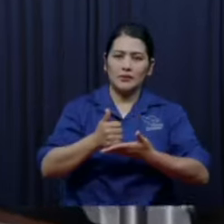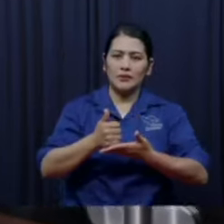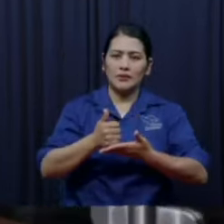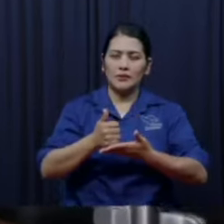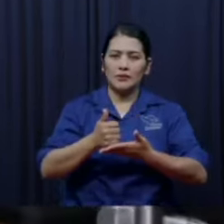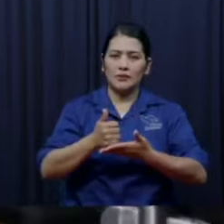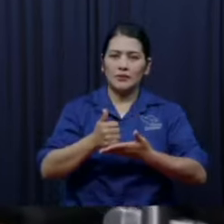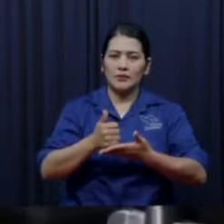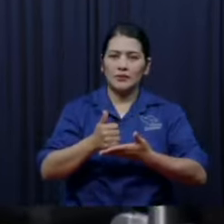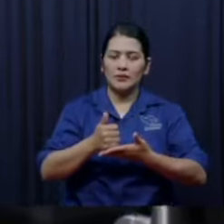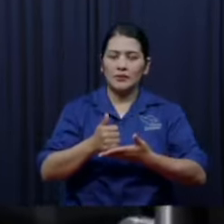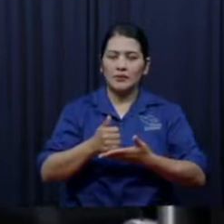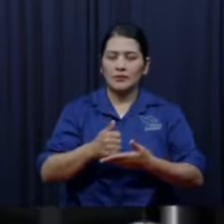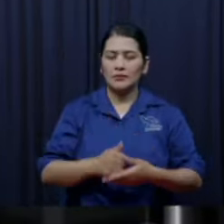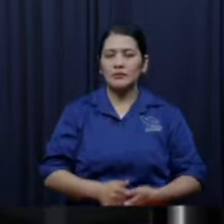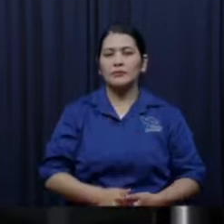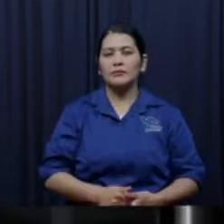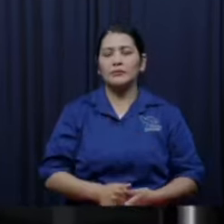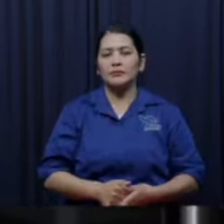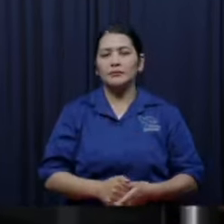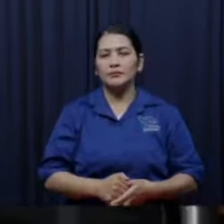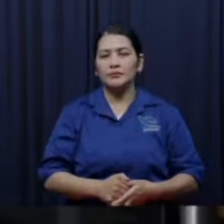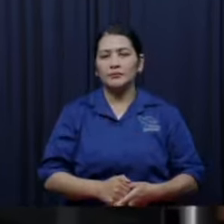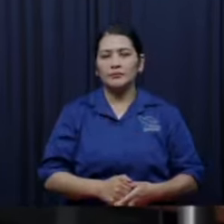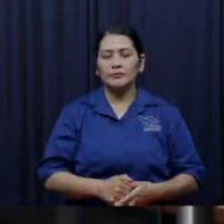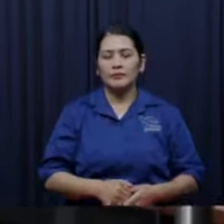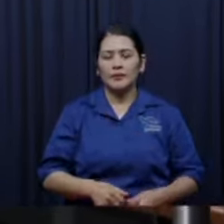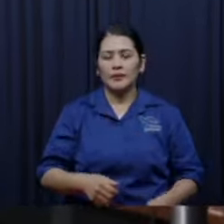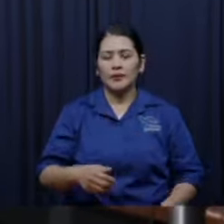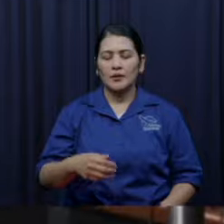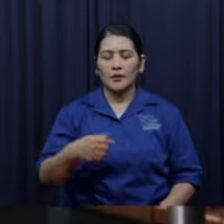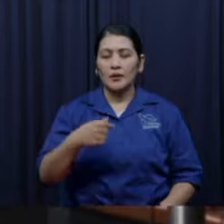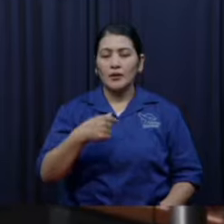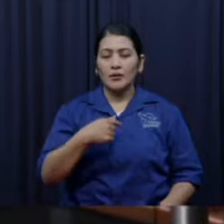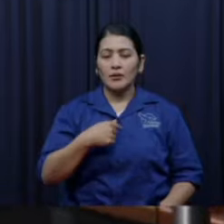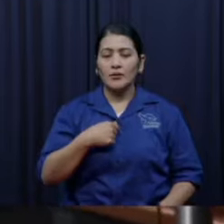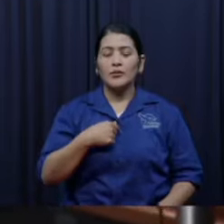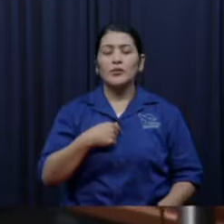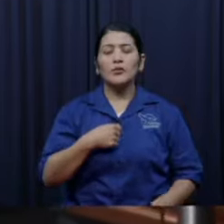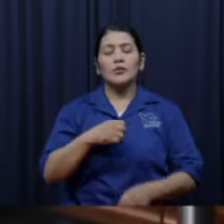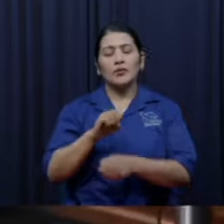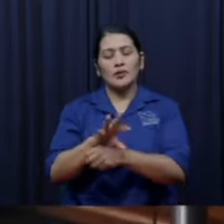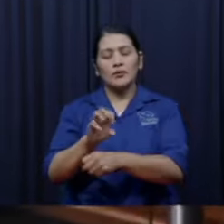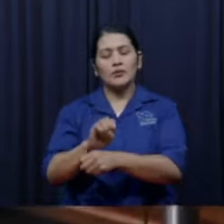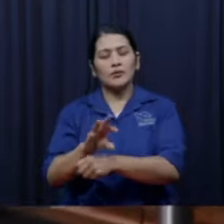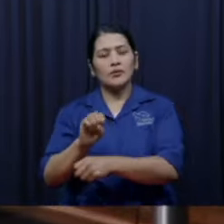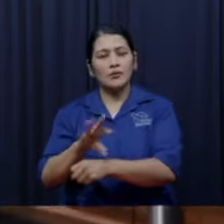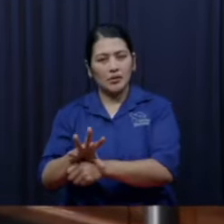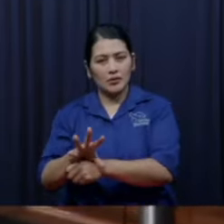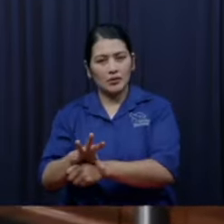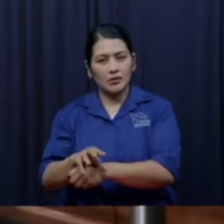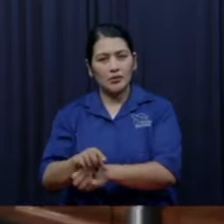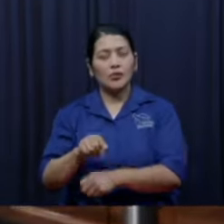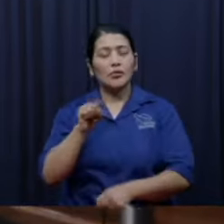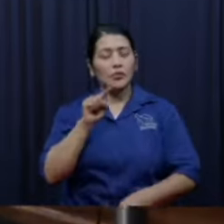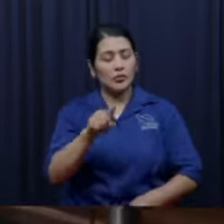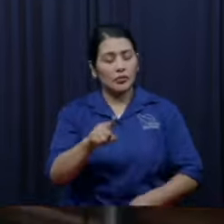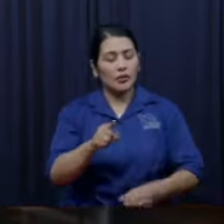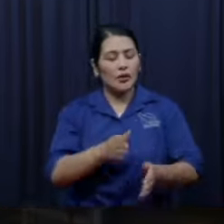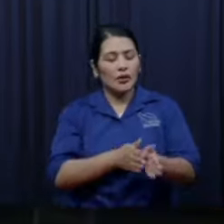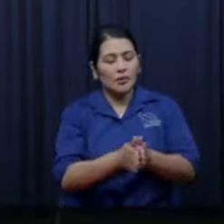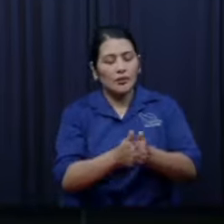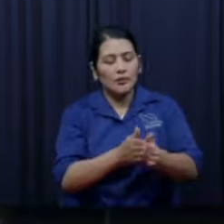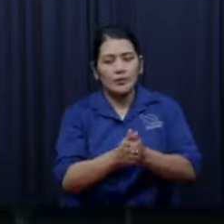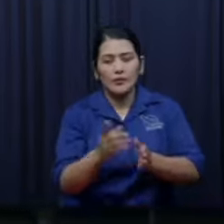esfuerzo para venir acá y yo el consejo es no disipe para que no sea ciego para que no sea necio estoy tratando de